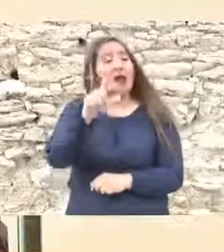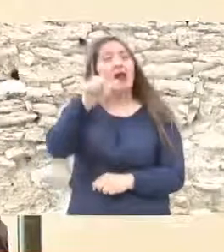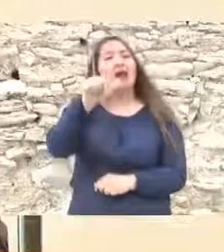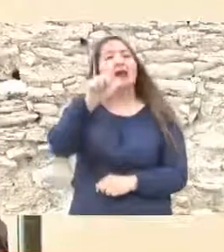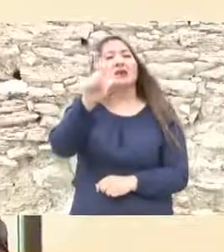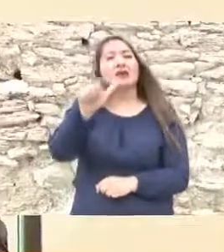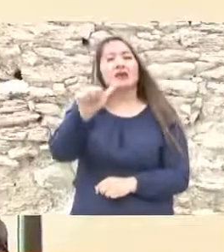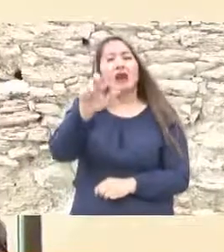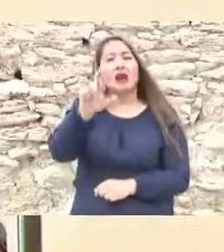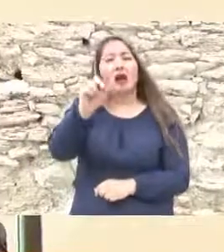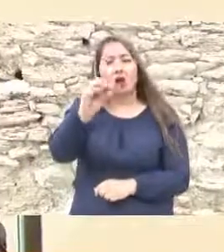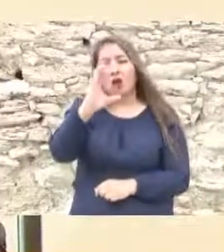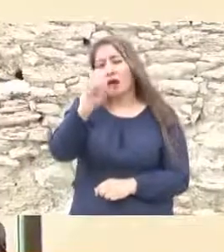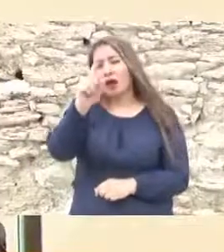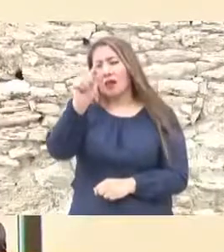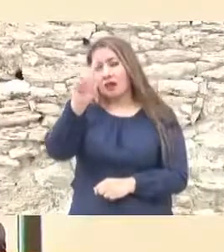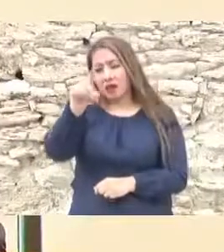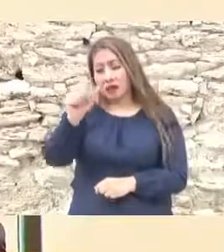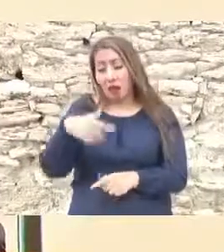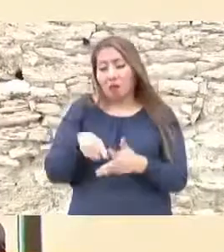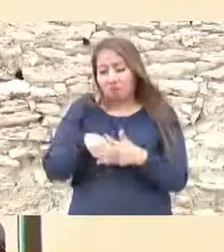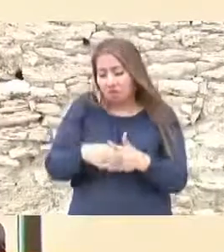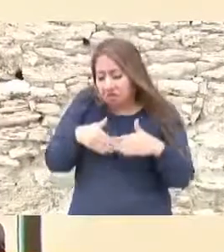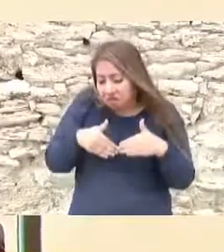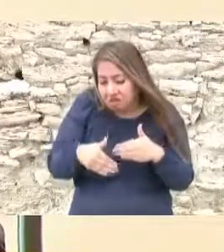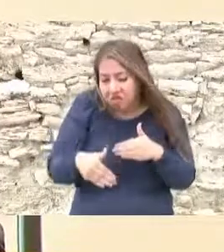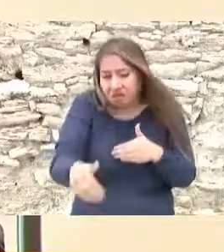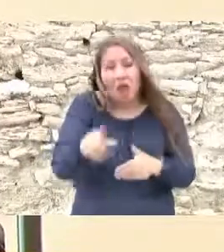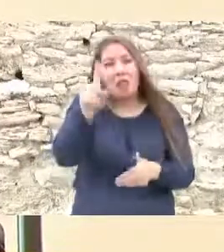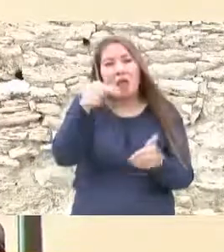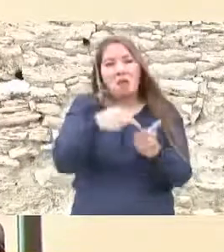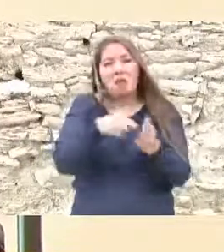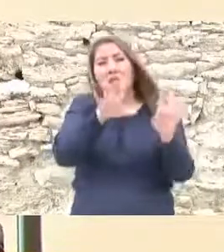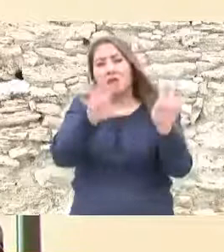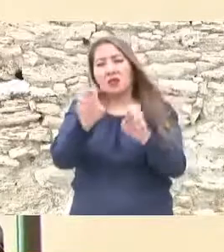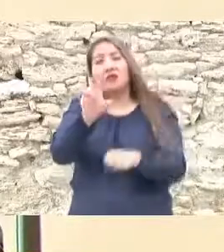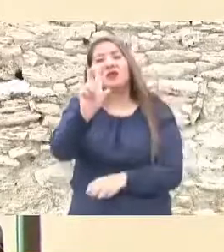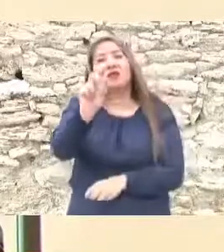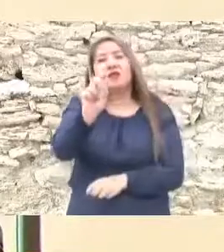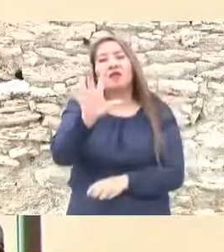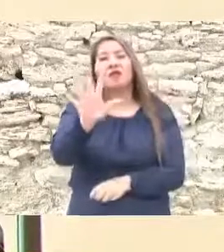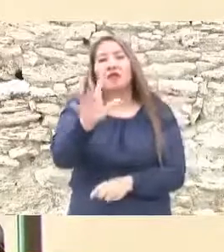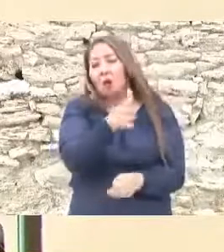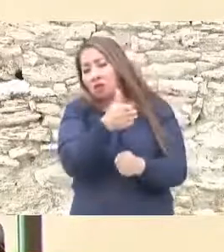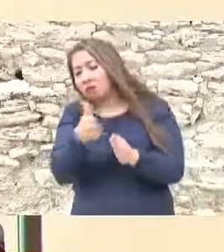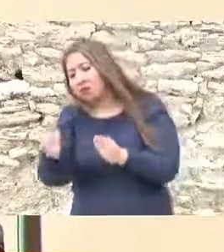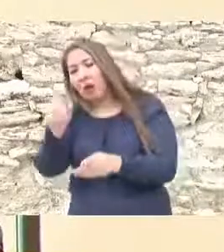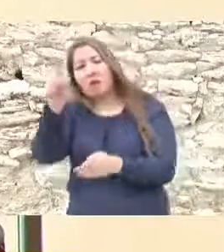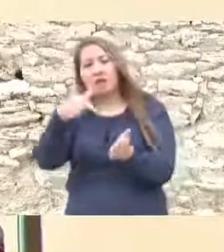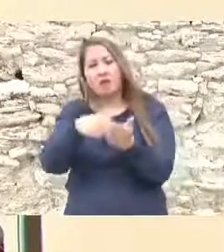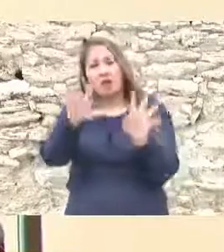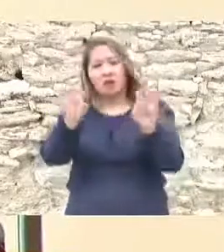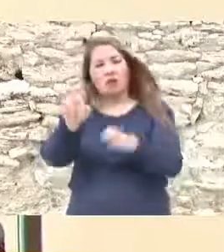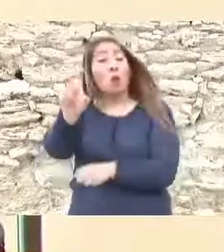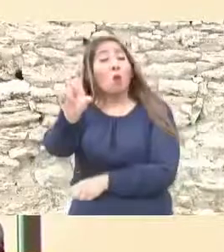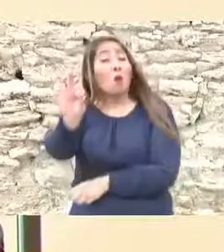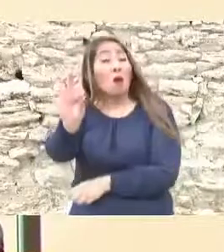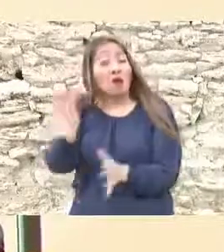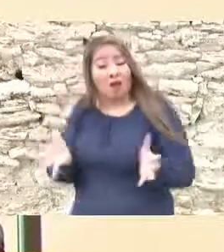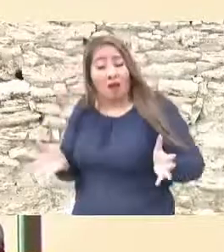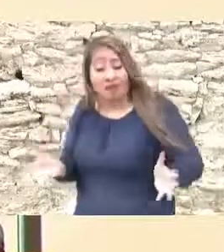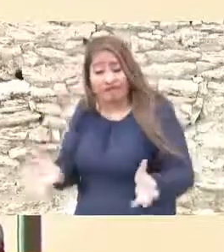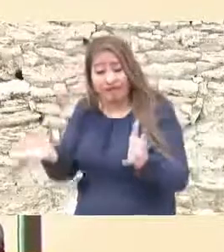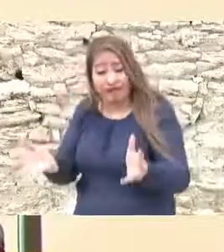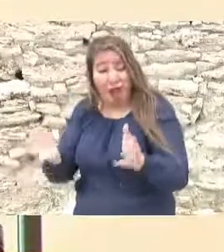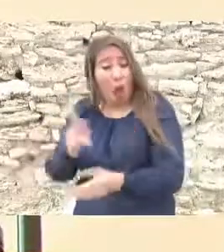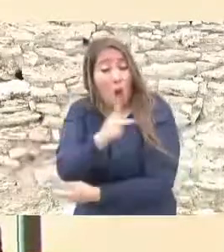Cárdenas inicia en su periodo de 1935 a 1940 a impulsar los